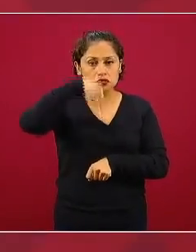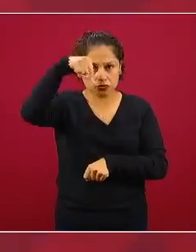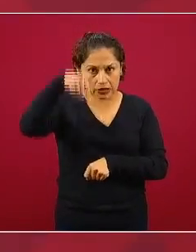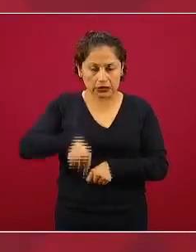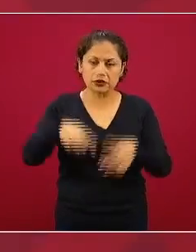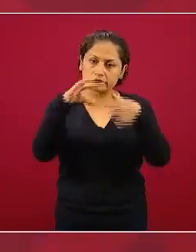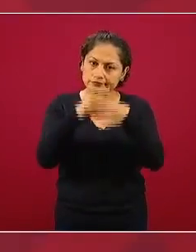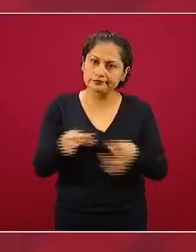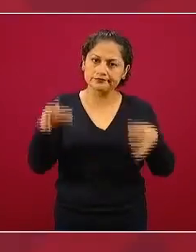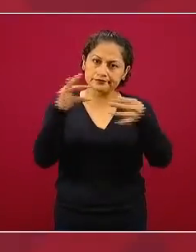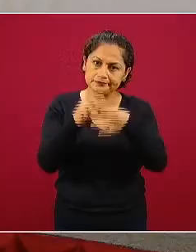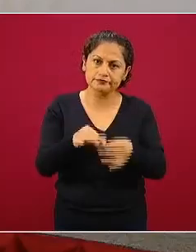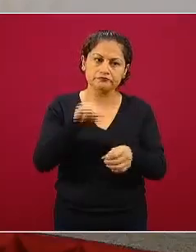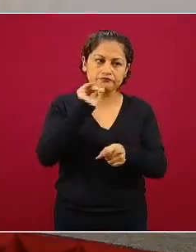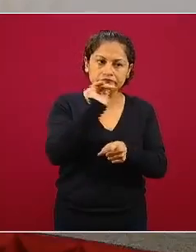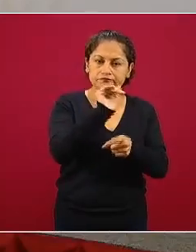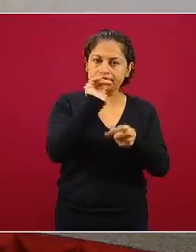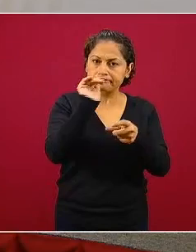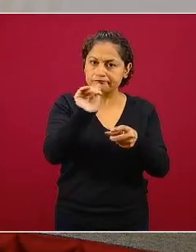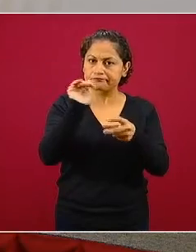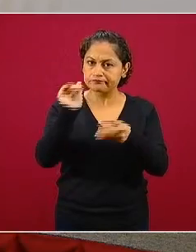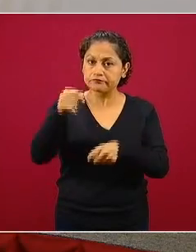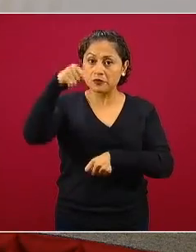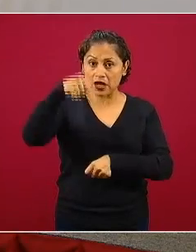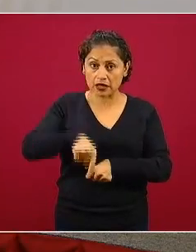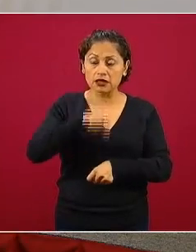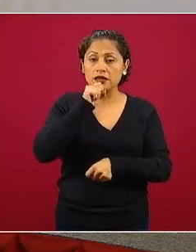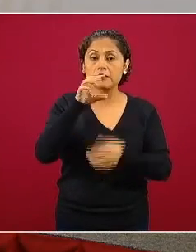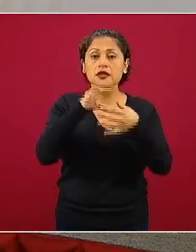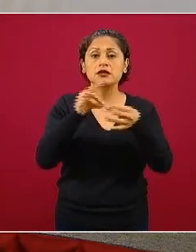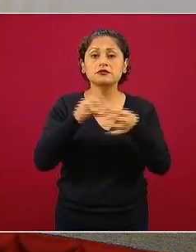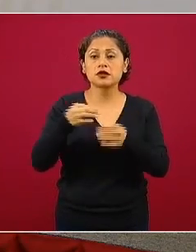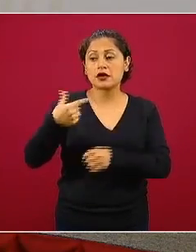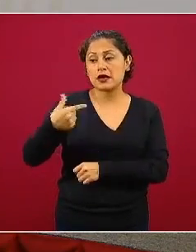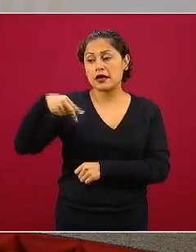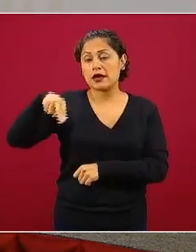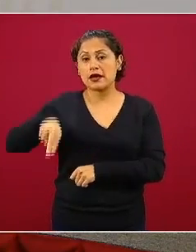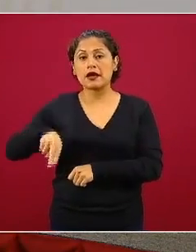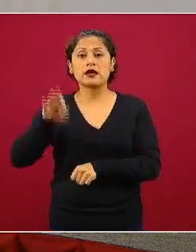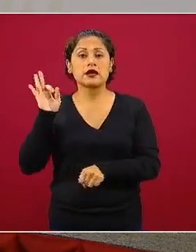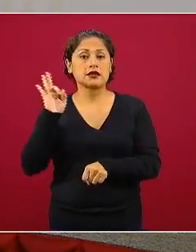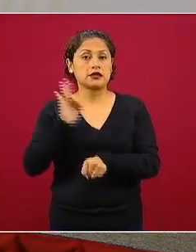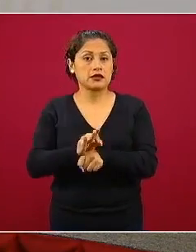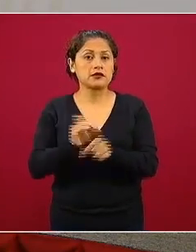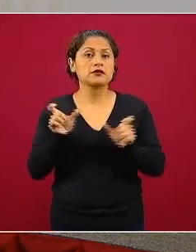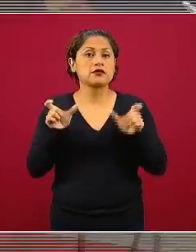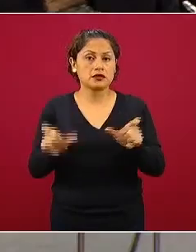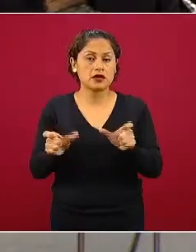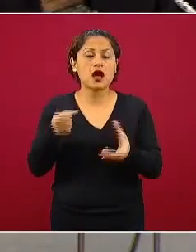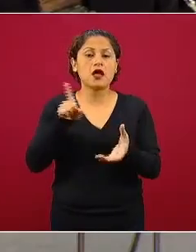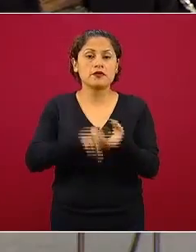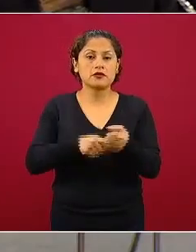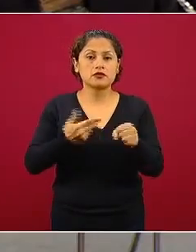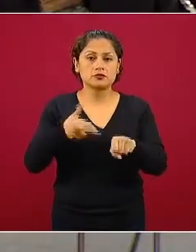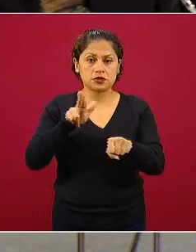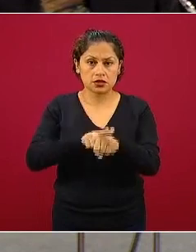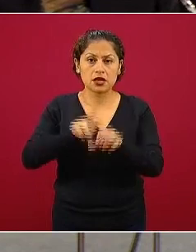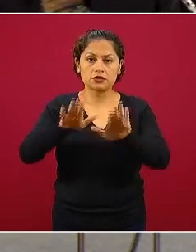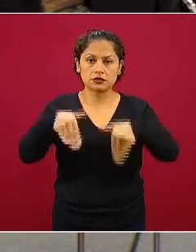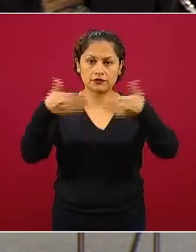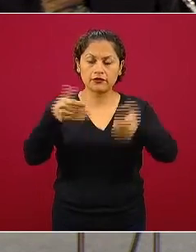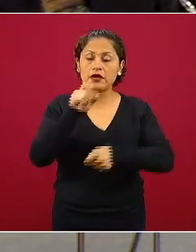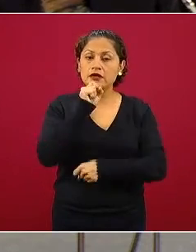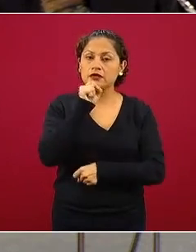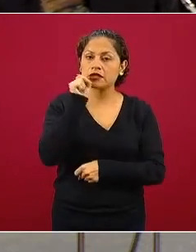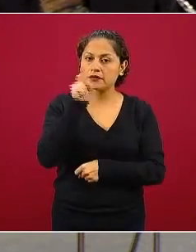comentado las que dependen de la guardia nacional también la seguridad en torno a los hospitales también hubo recomendaciones para